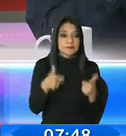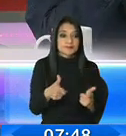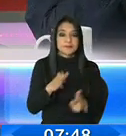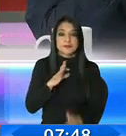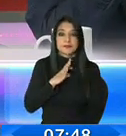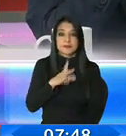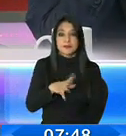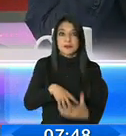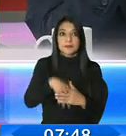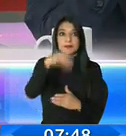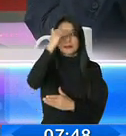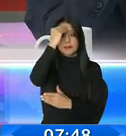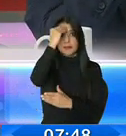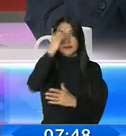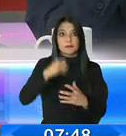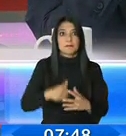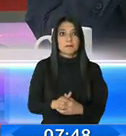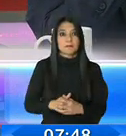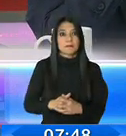emprendedores.